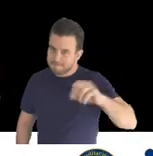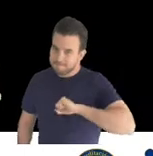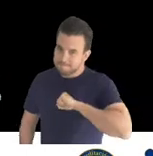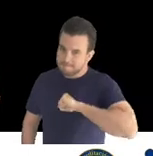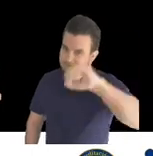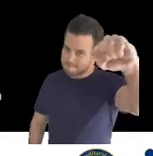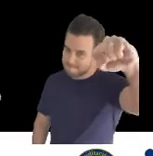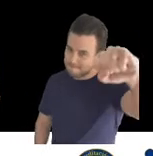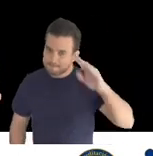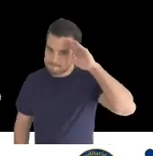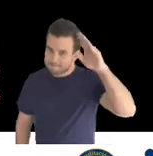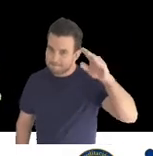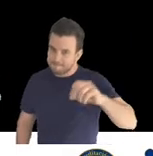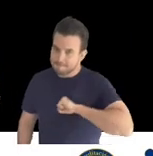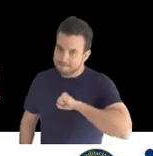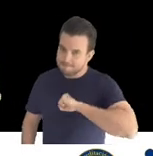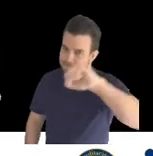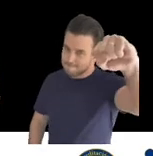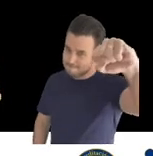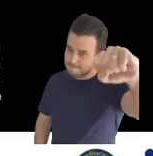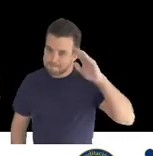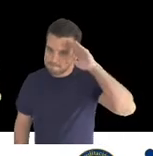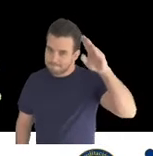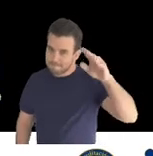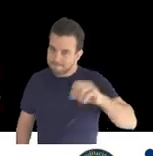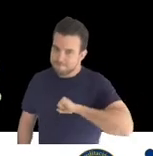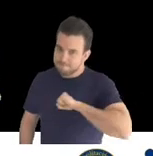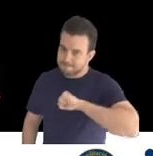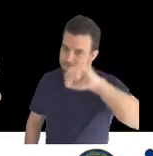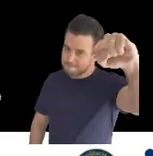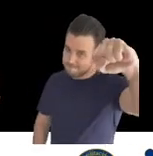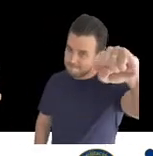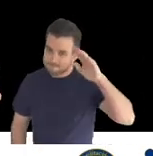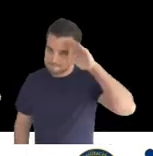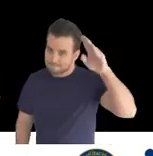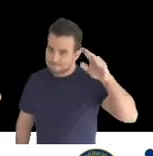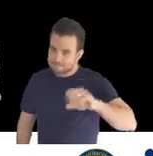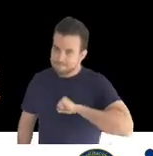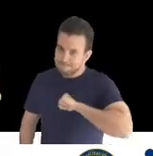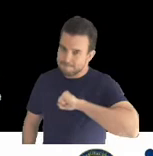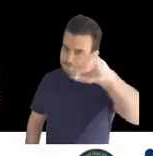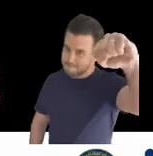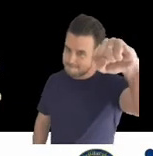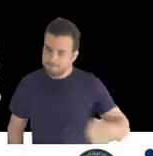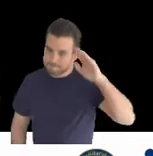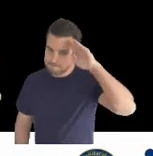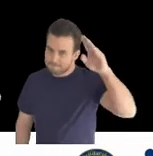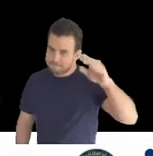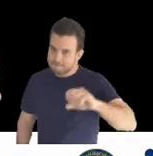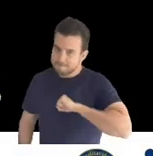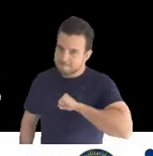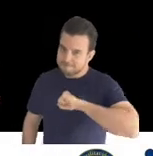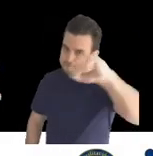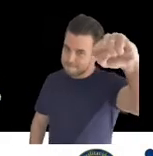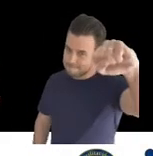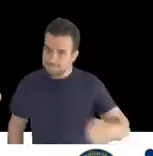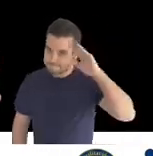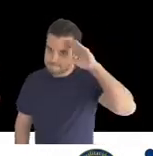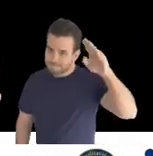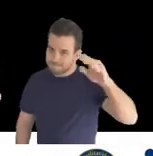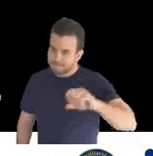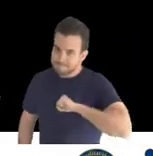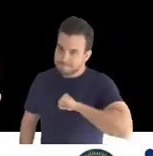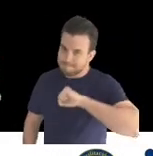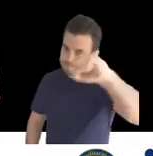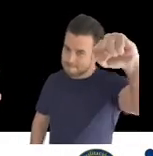servicios para el fortalecimiento y mejora de procesos, pero como a razón social,